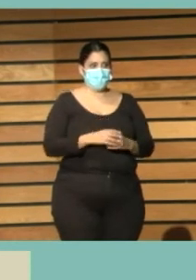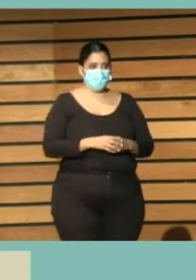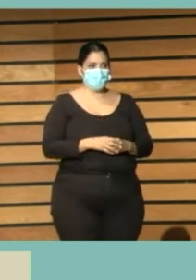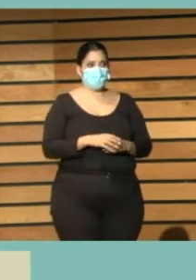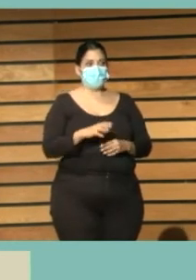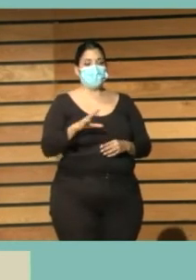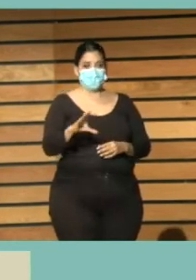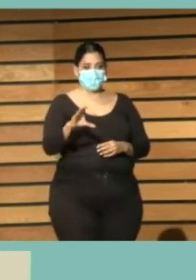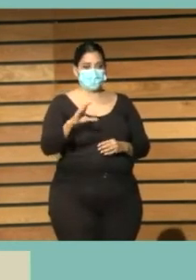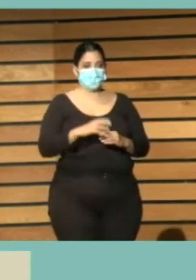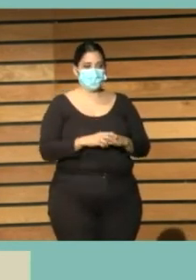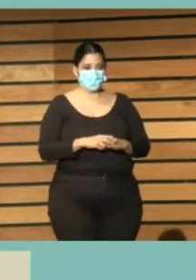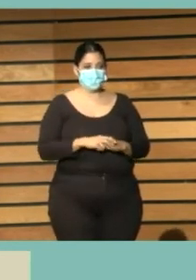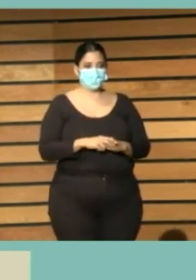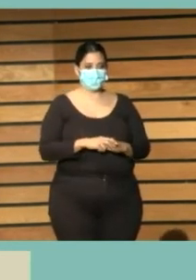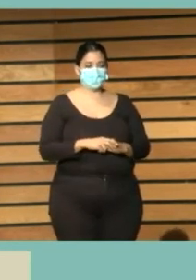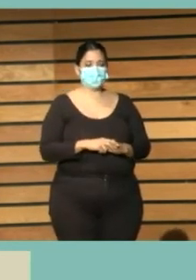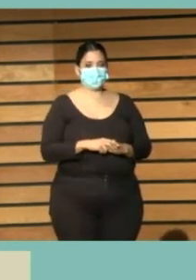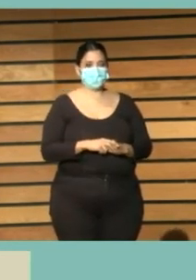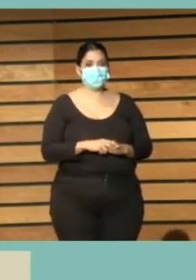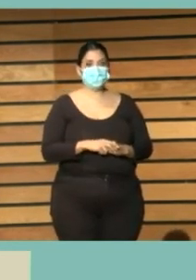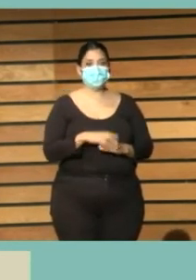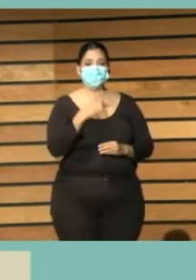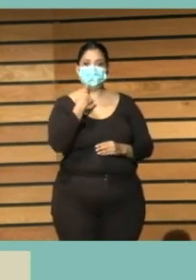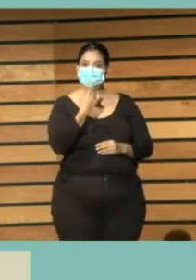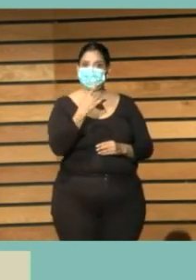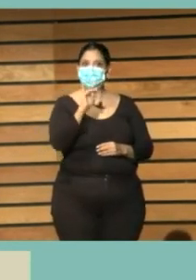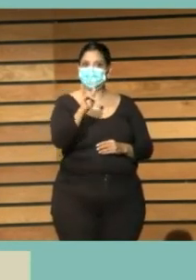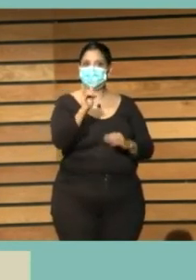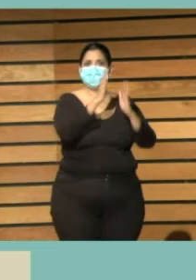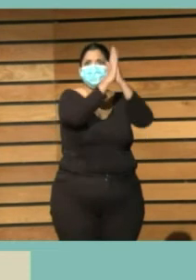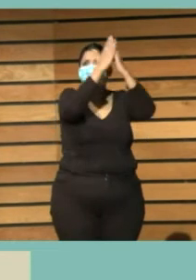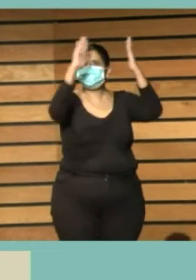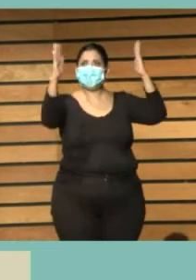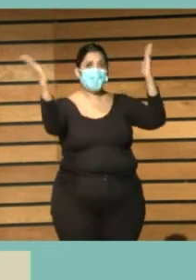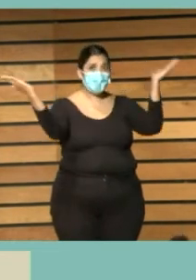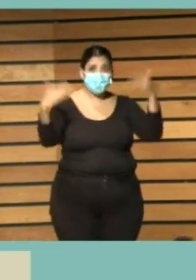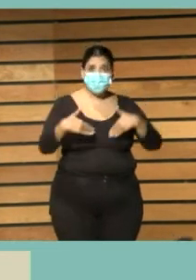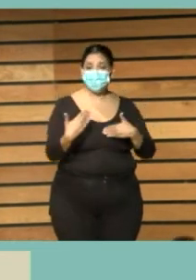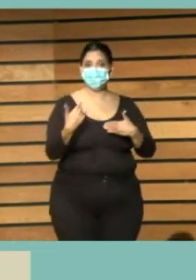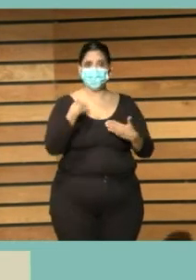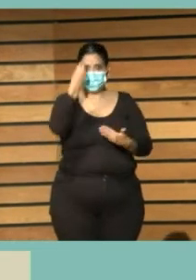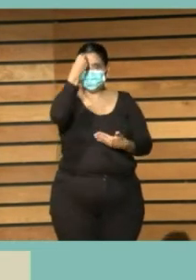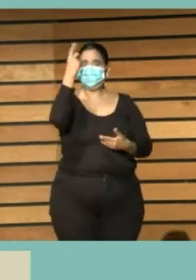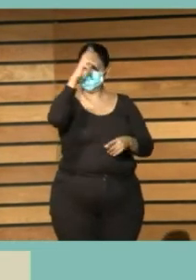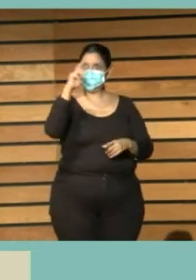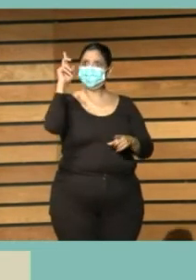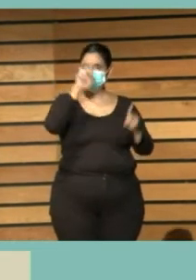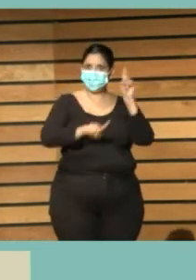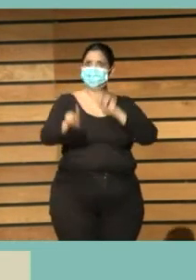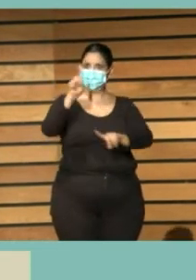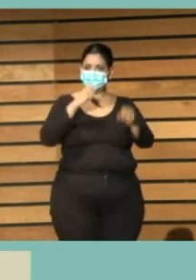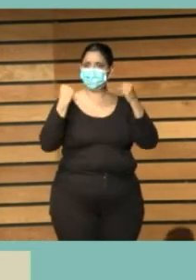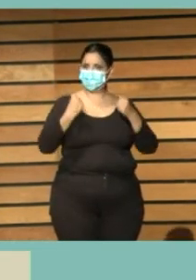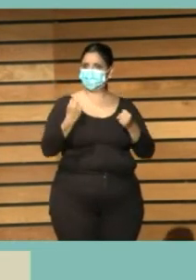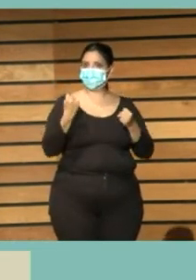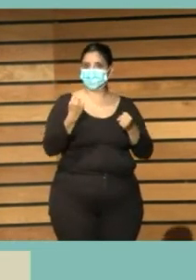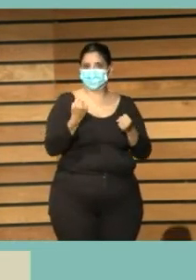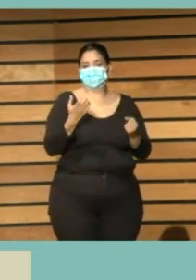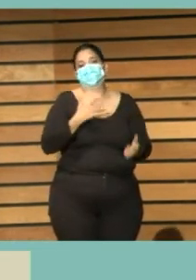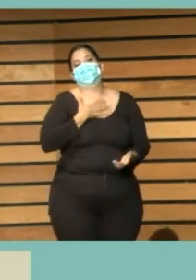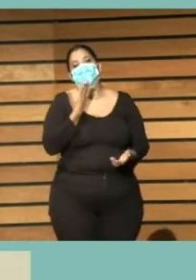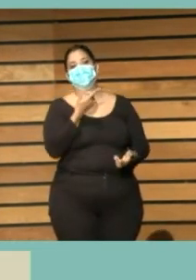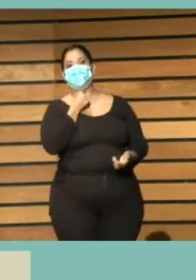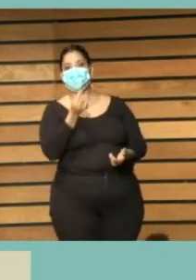para unos pocos ejemplares yo creo que esto es un problema independientemente de que nos guste o no